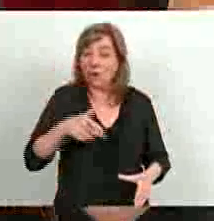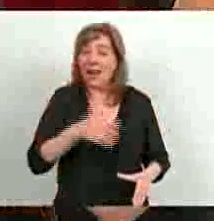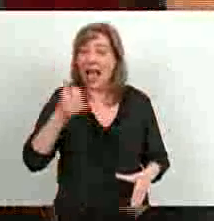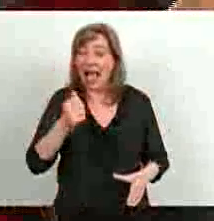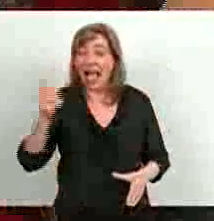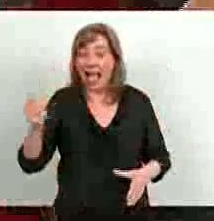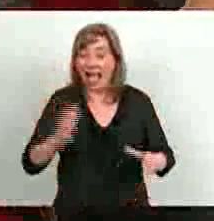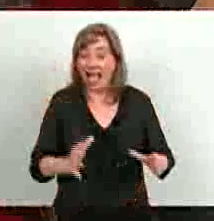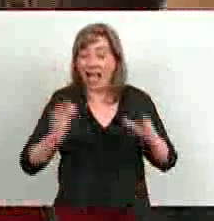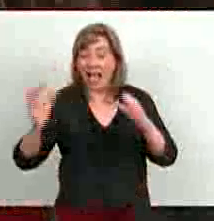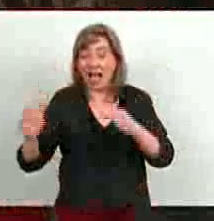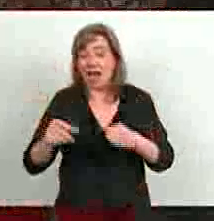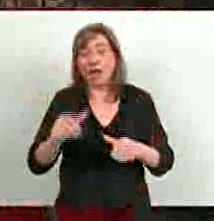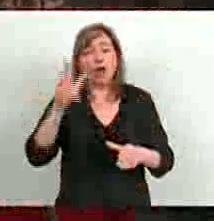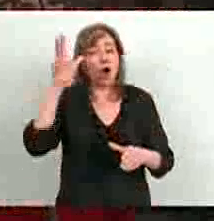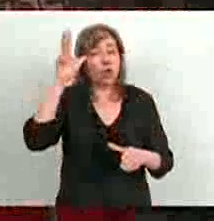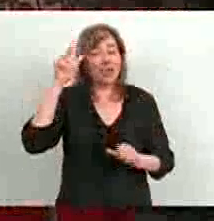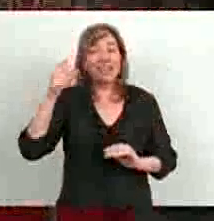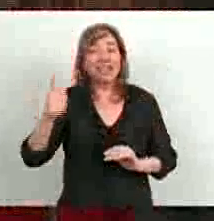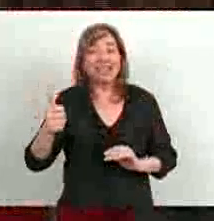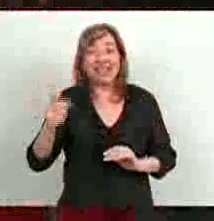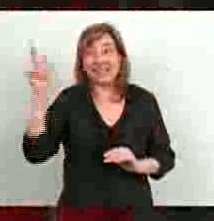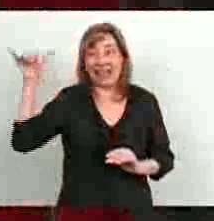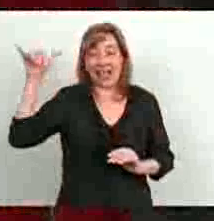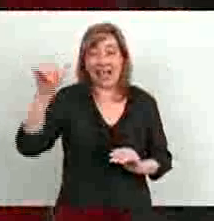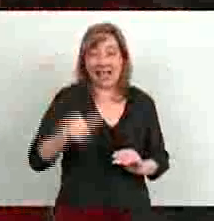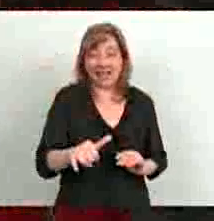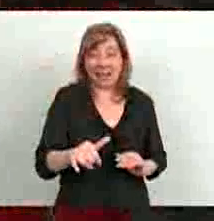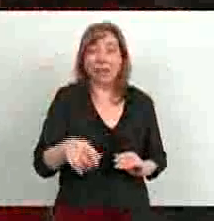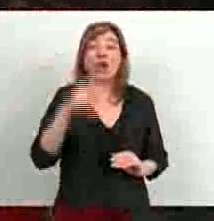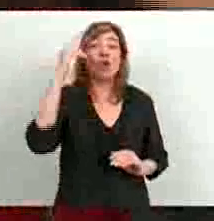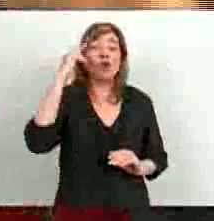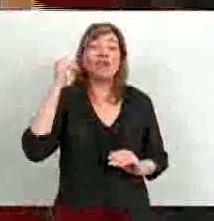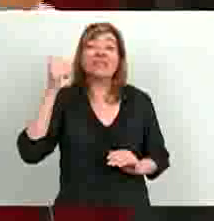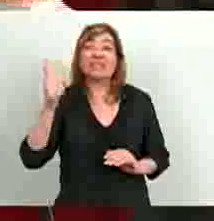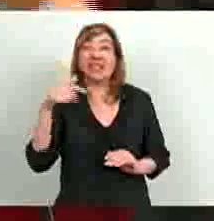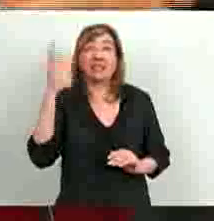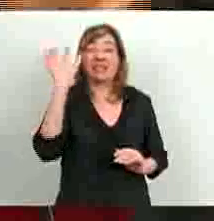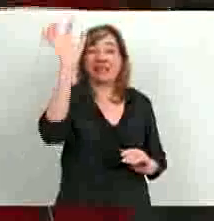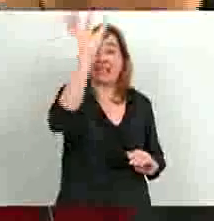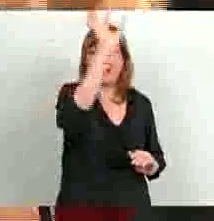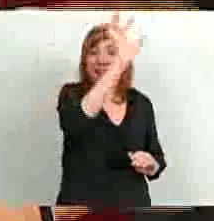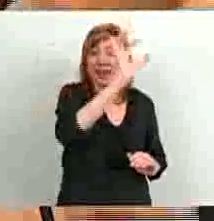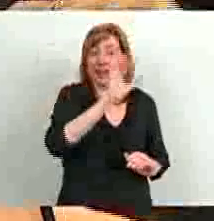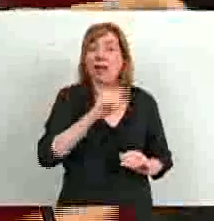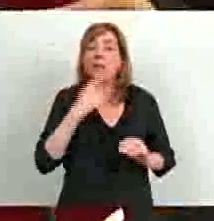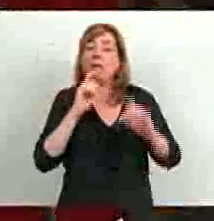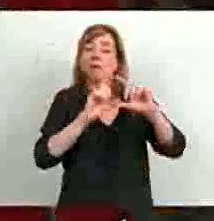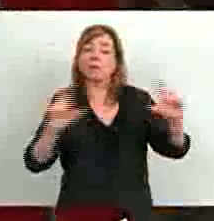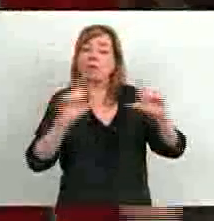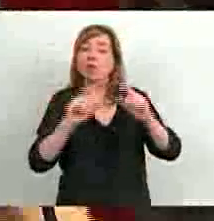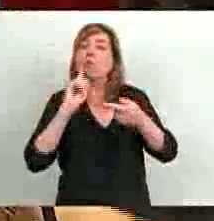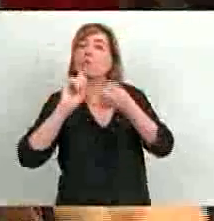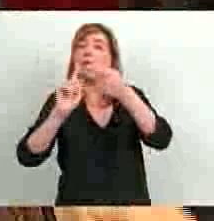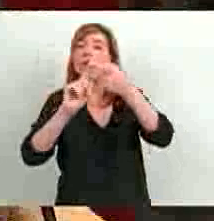Argentinas a un costo de 86 en Aeroparque y 96 en el interior, porque además se cartelizan con otras